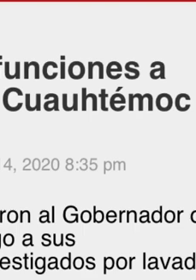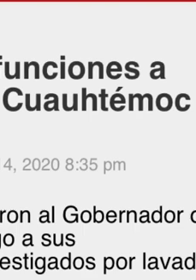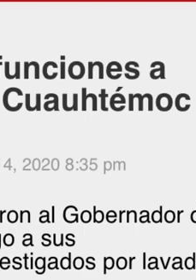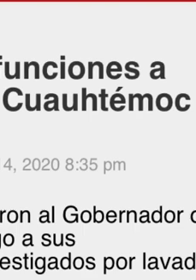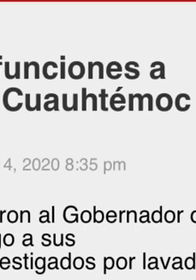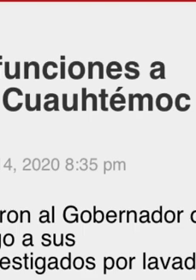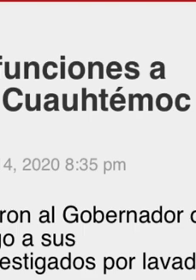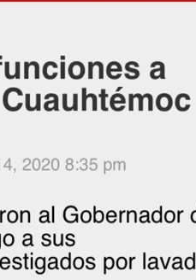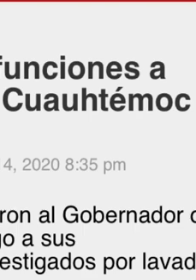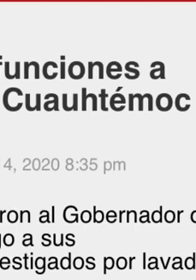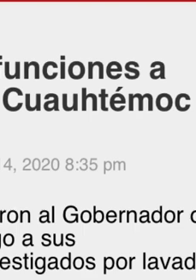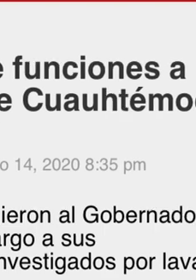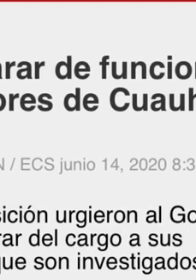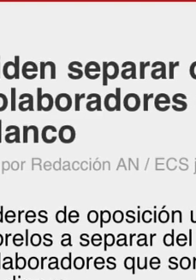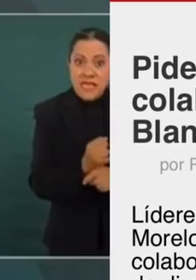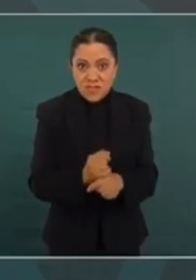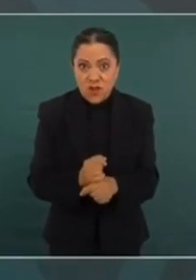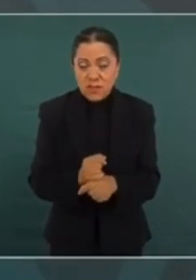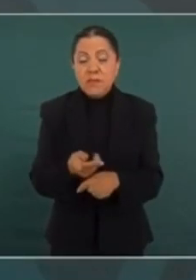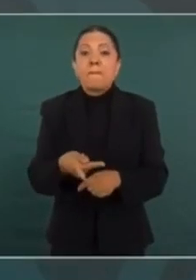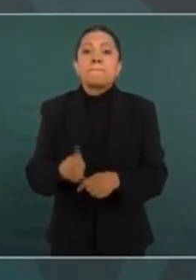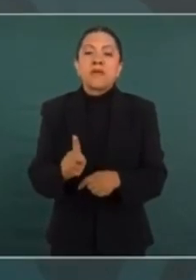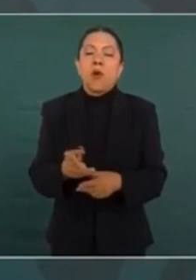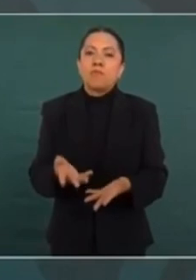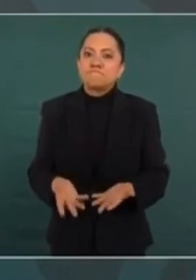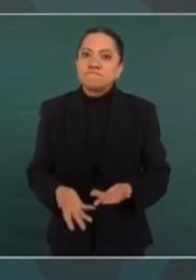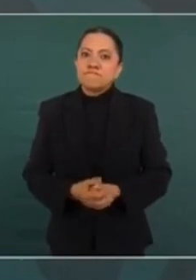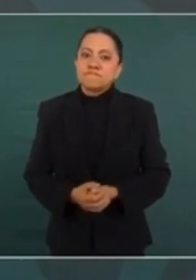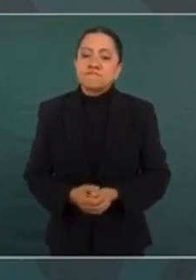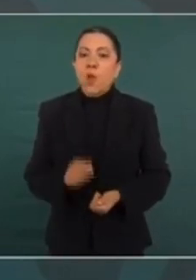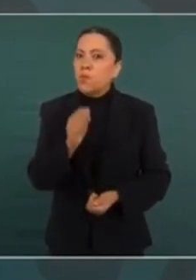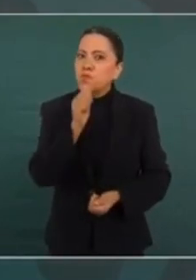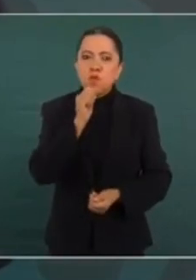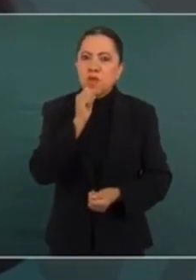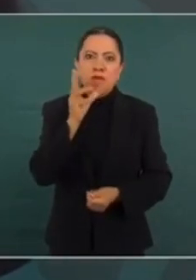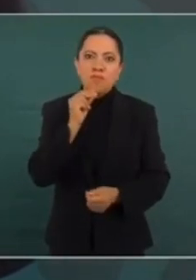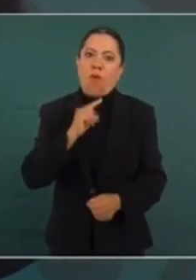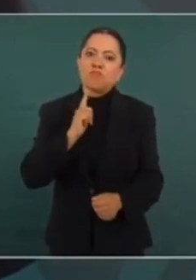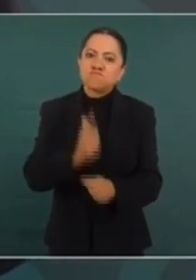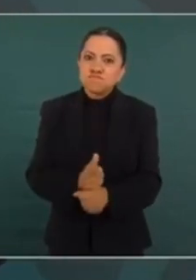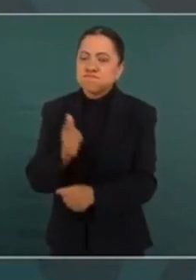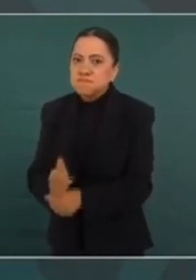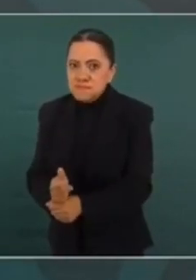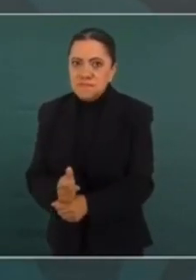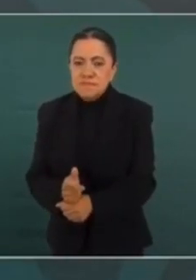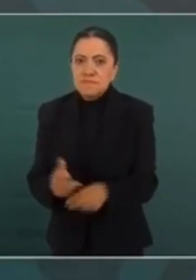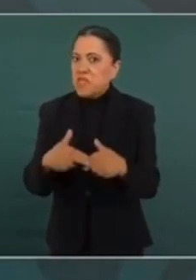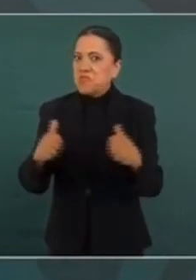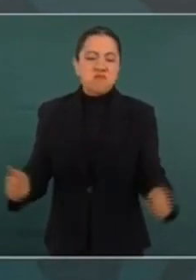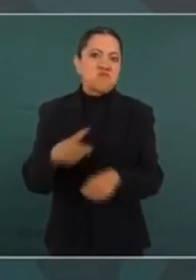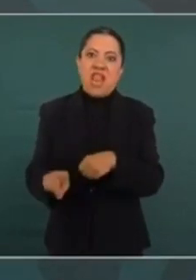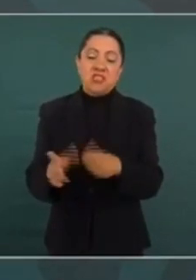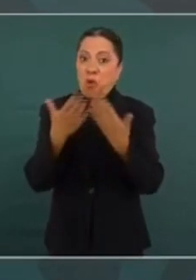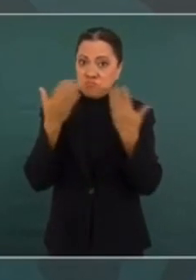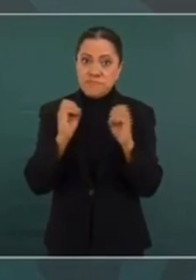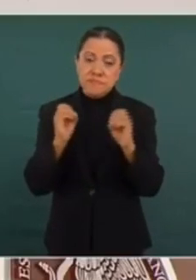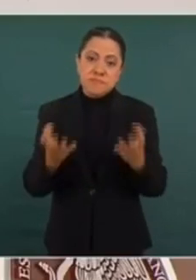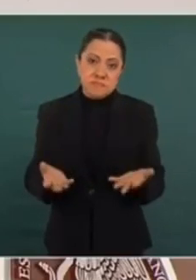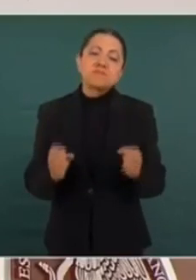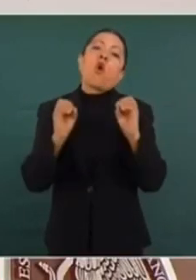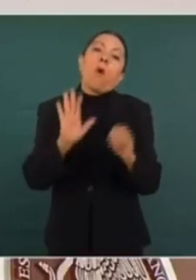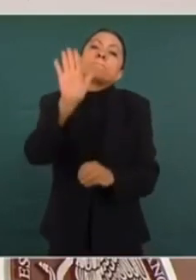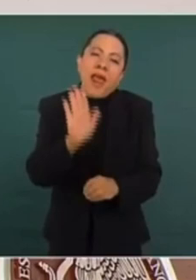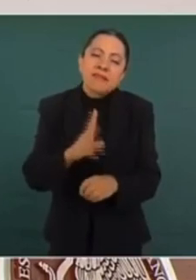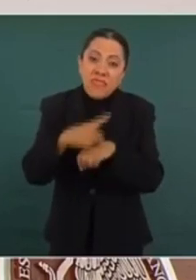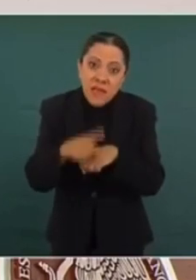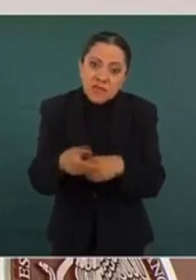investigaciones, pero no se ha encontrado ningún delito, o presunto